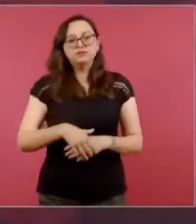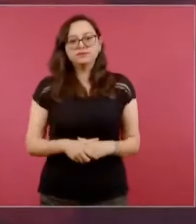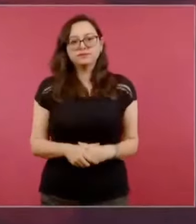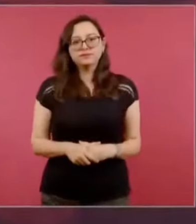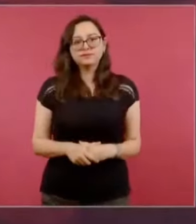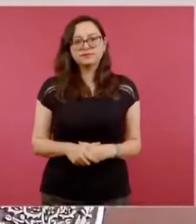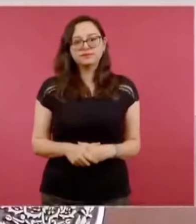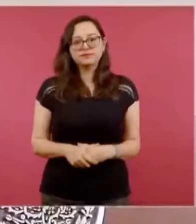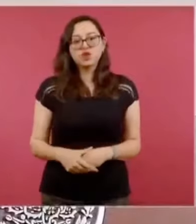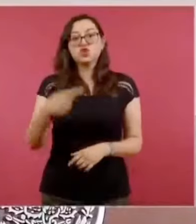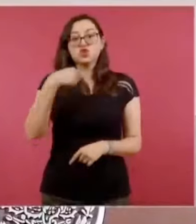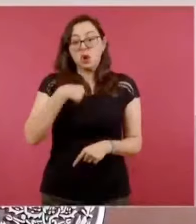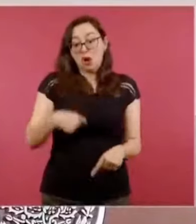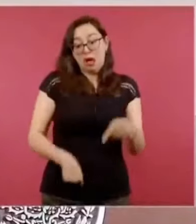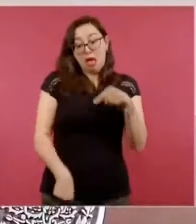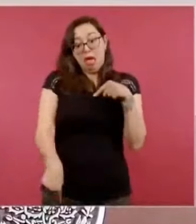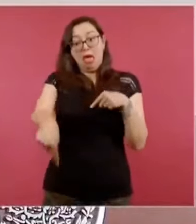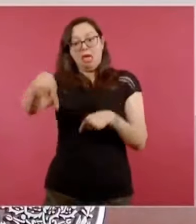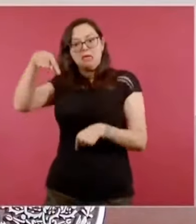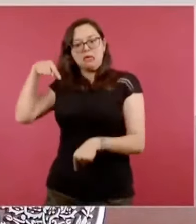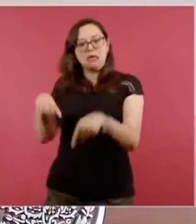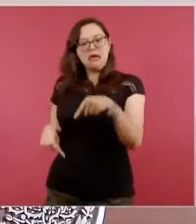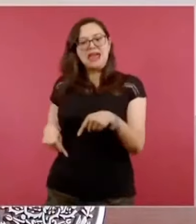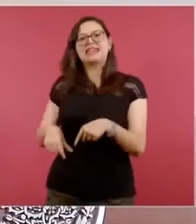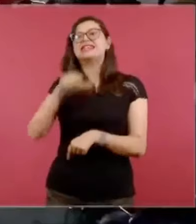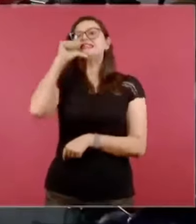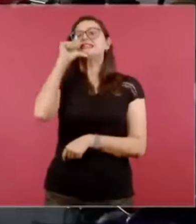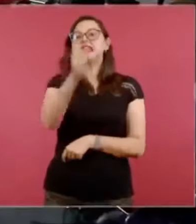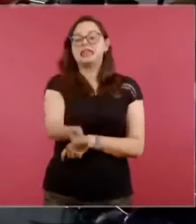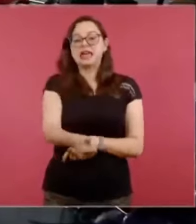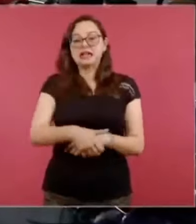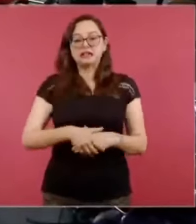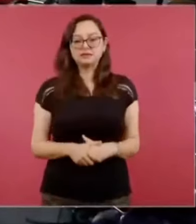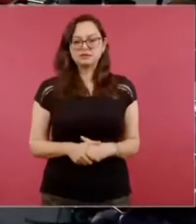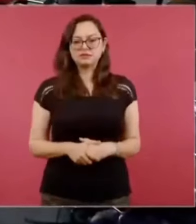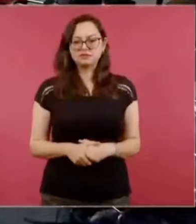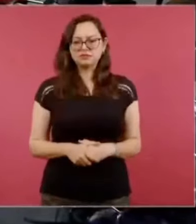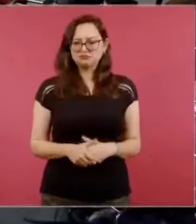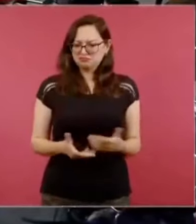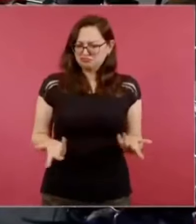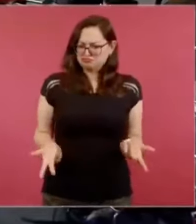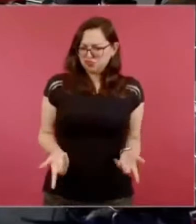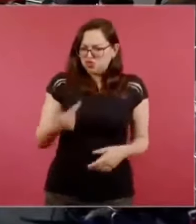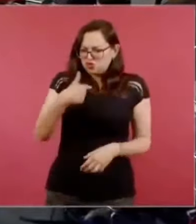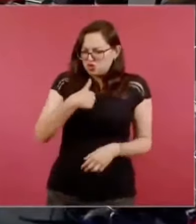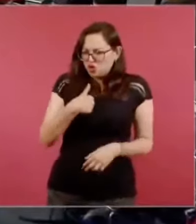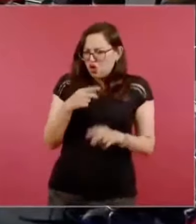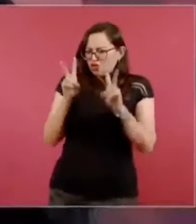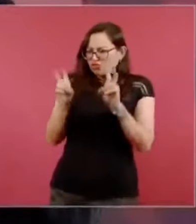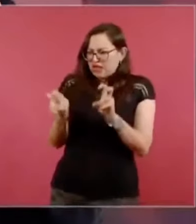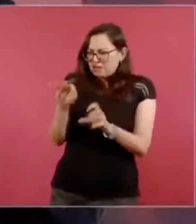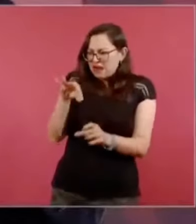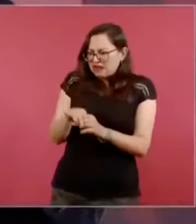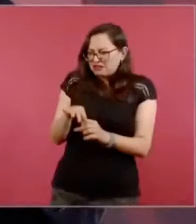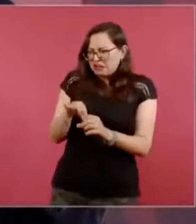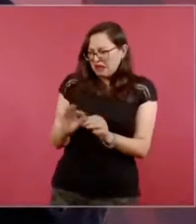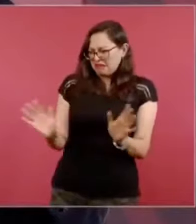ni siquiera para tomar impulso. ¿En cuestión electoral? No, no estoy hablando de la cuestión, en cuestión política,